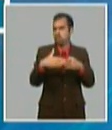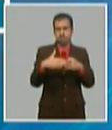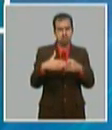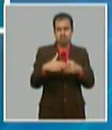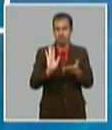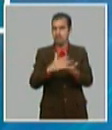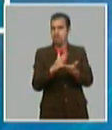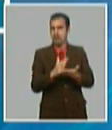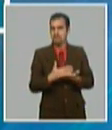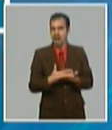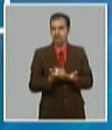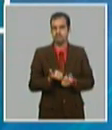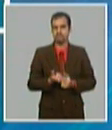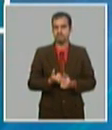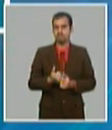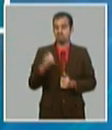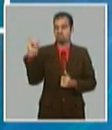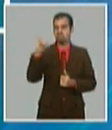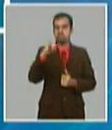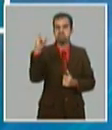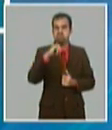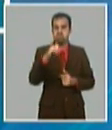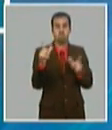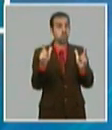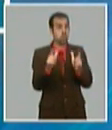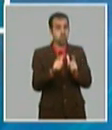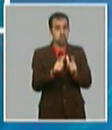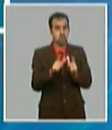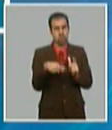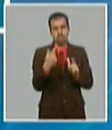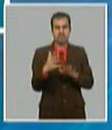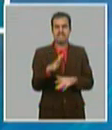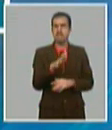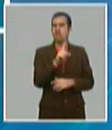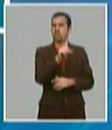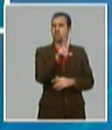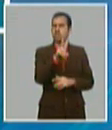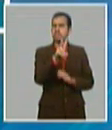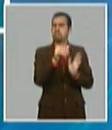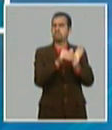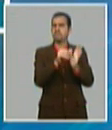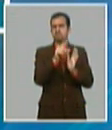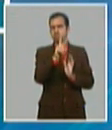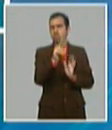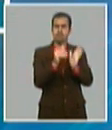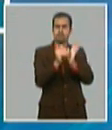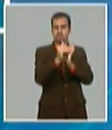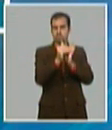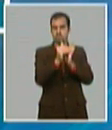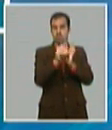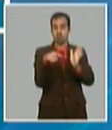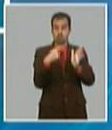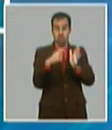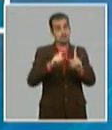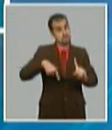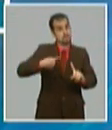cerramos en unos 4 millones 275 mil y nos proyectamos un crecimiento para el 2020.